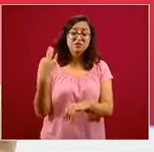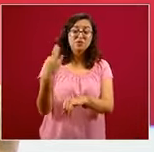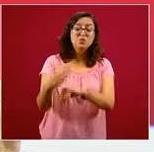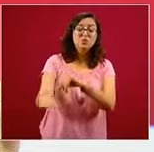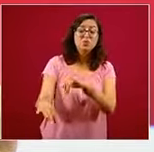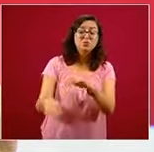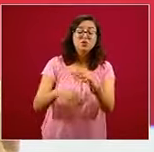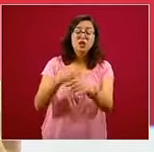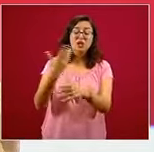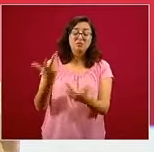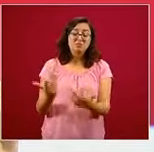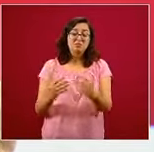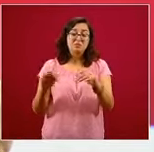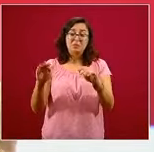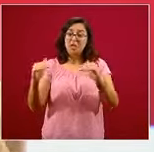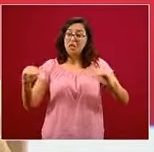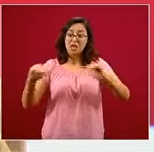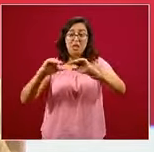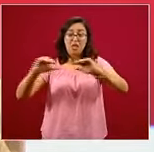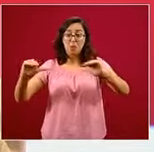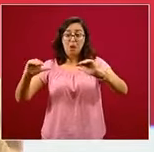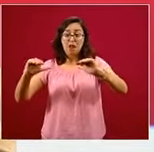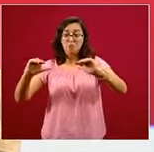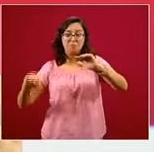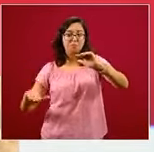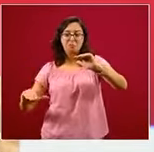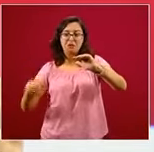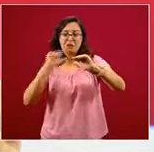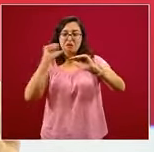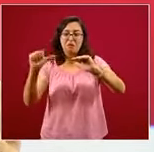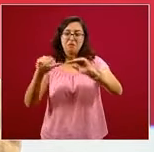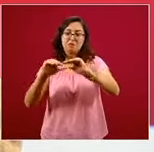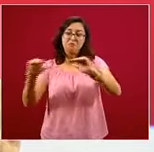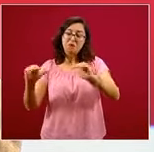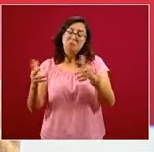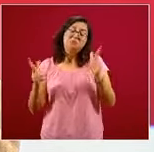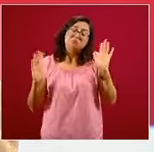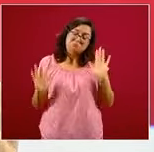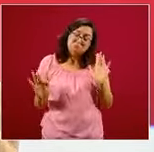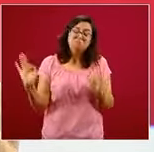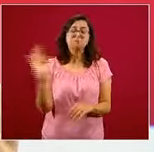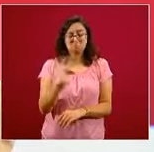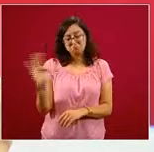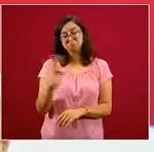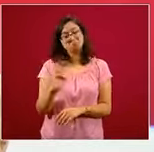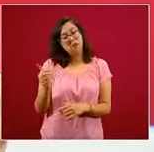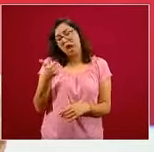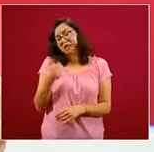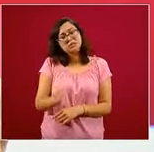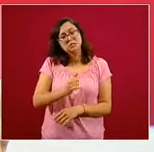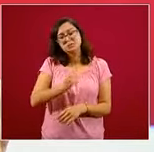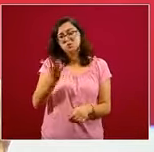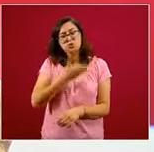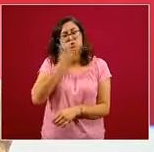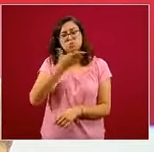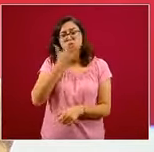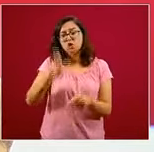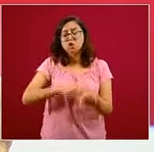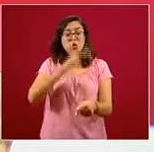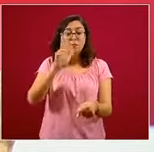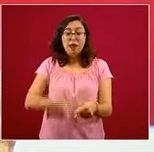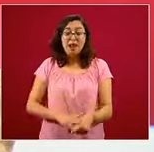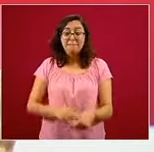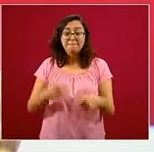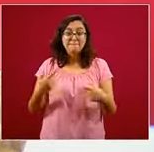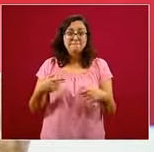termináramos en equilibrio, ya no en descenso. Así se va a comportar, lo hemos dicho también muchas veces, no se debe